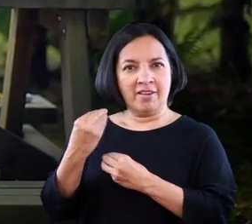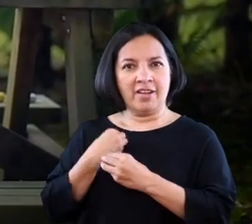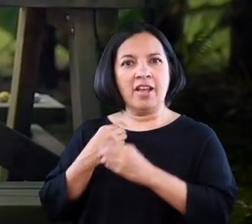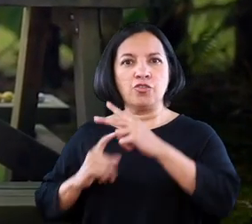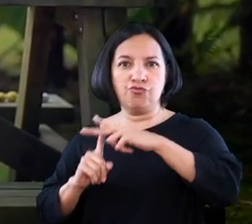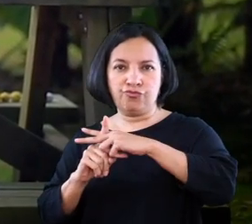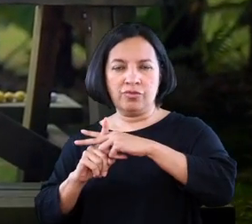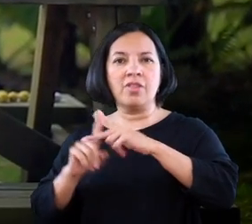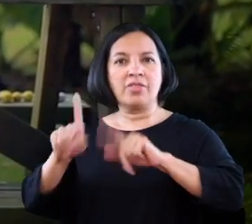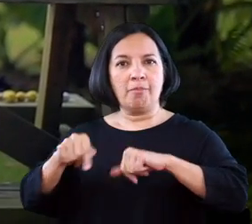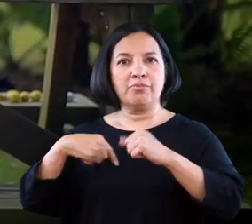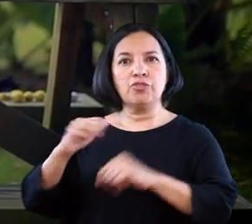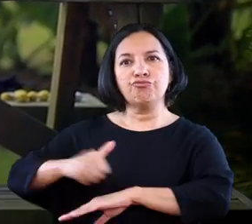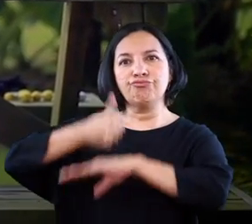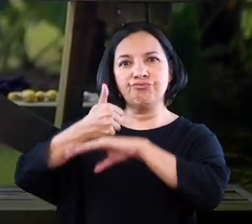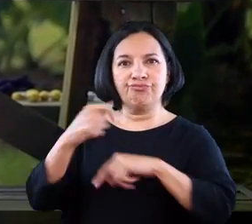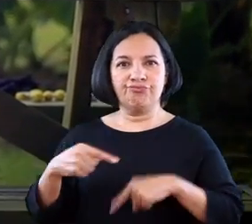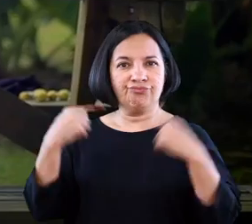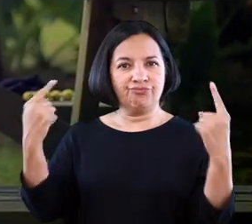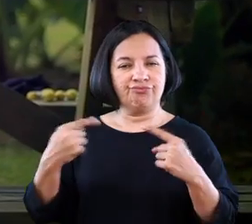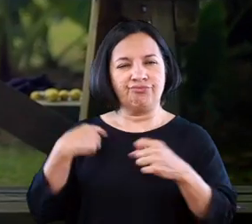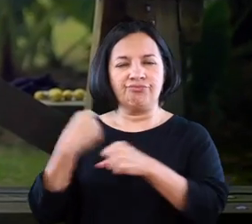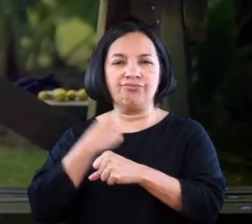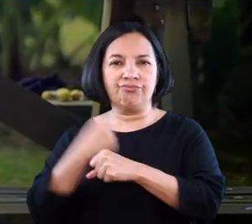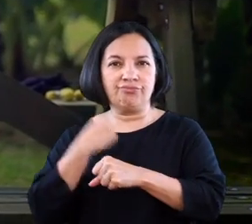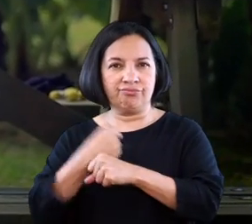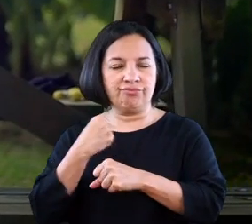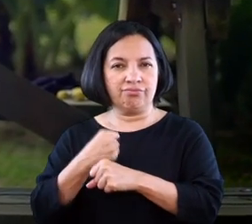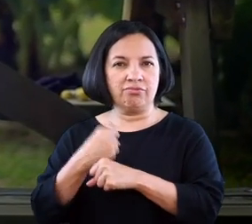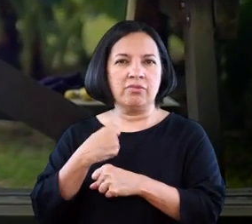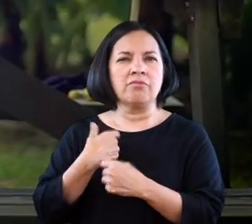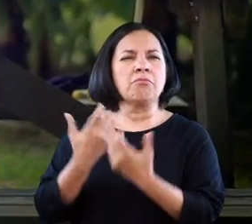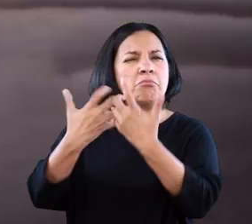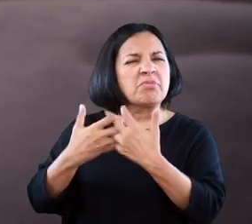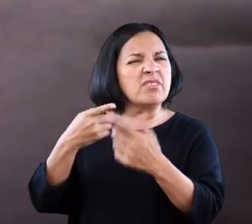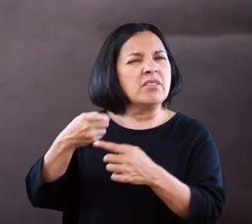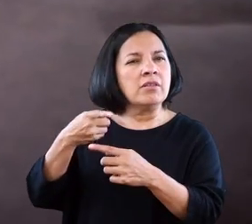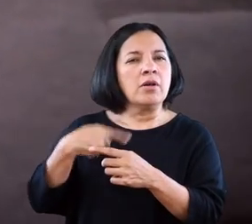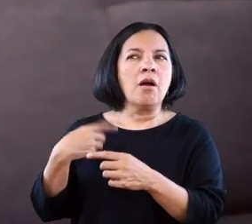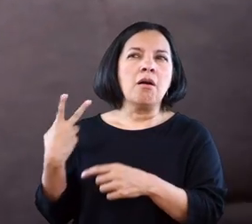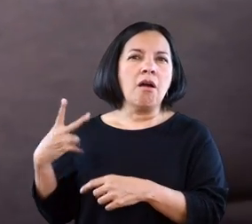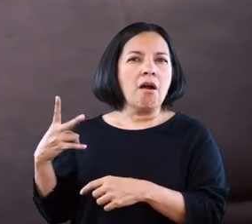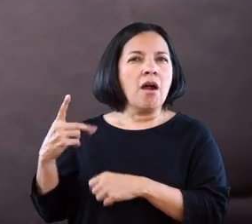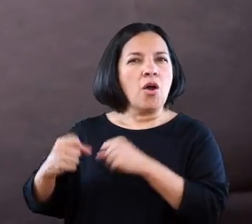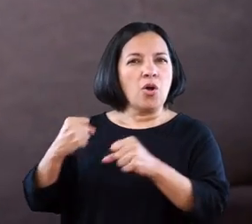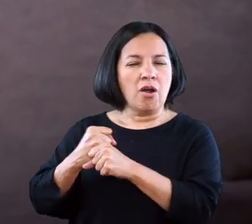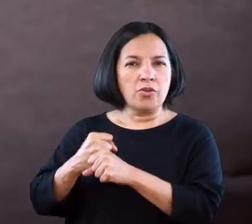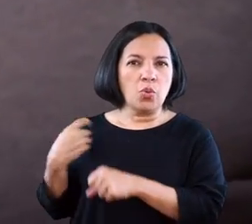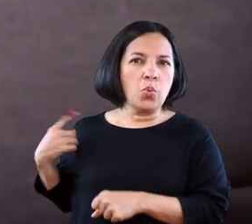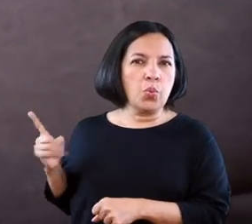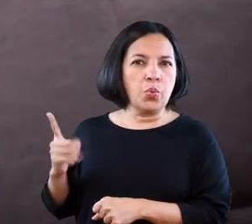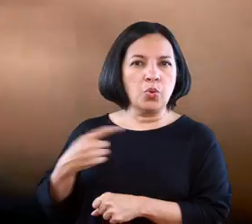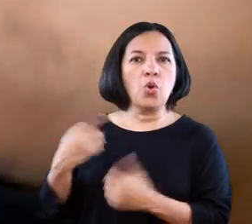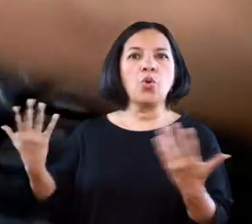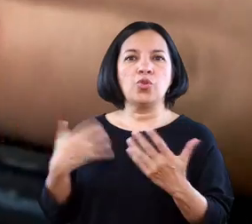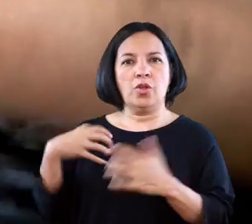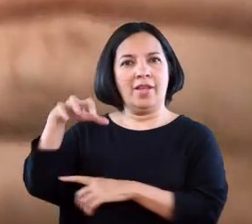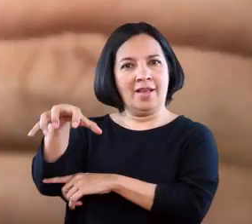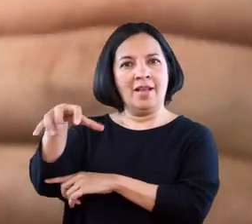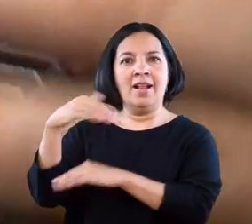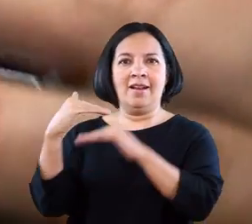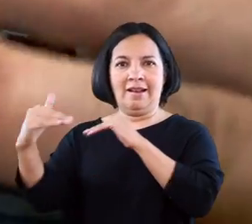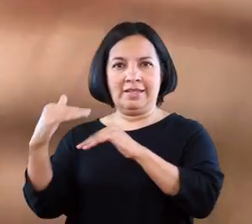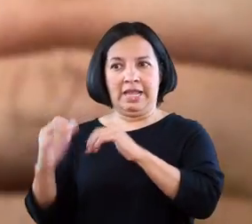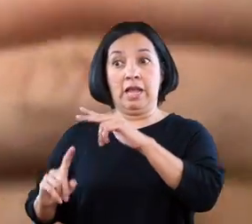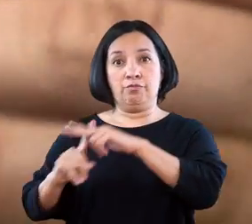el fundador y gerente general de la compañía Andes BPO. Somos una compañía que estamos ya por cerca de los 12 años de operaciones en la ceja